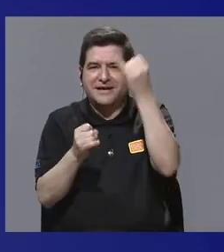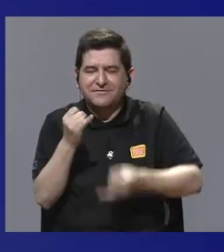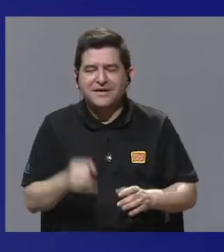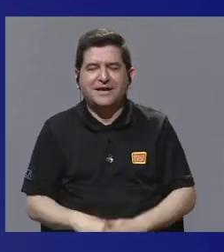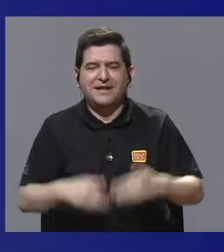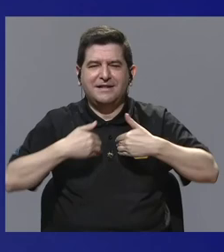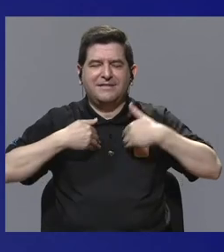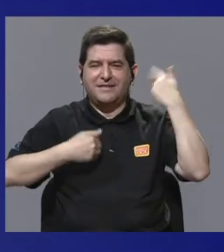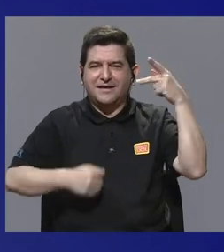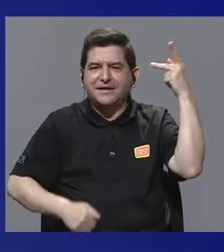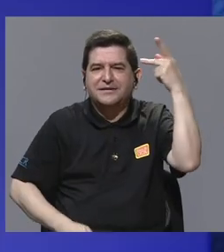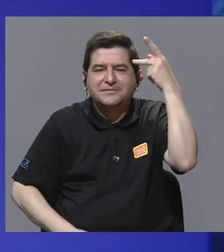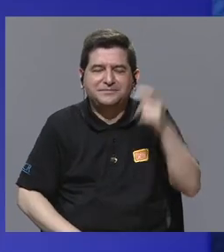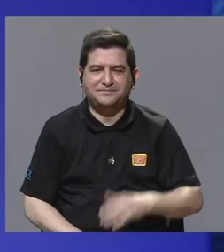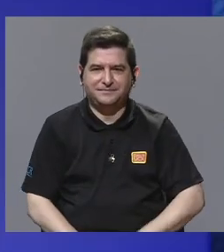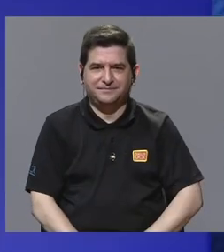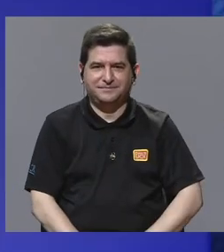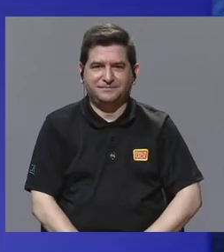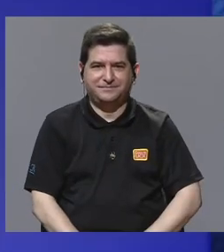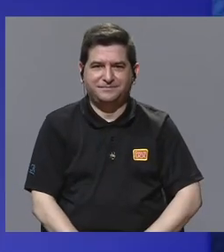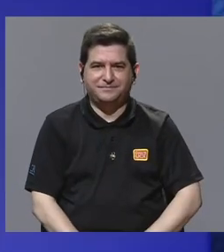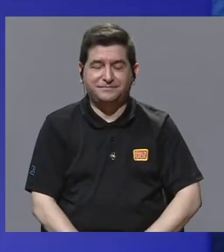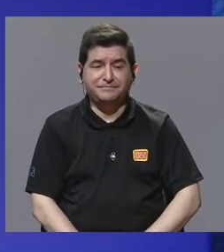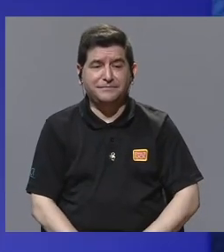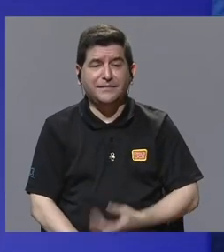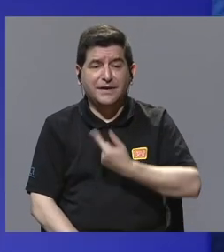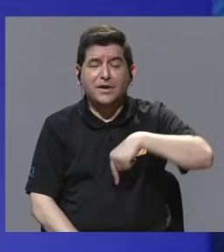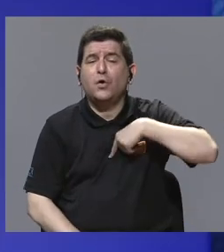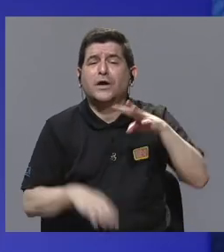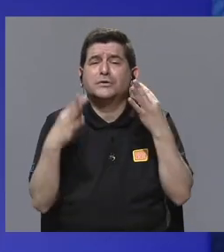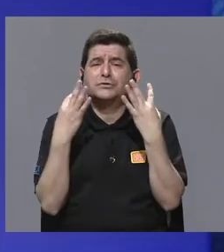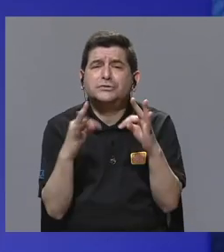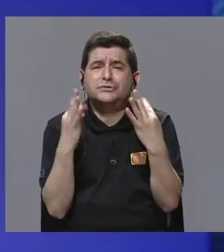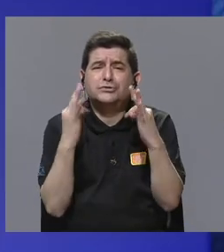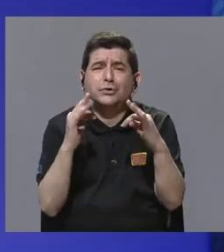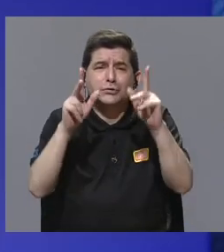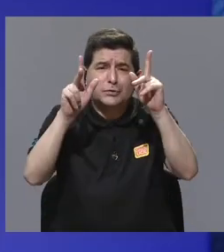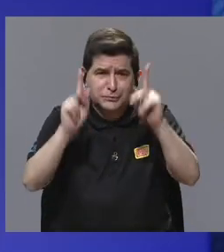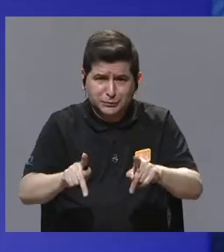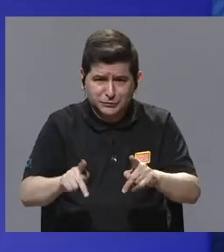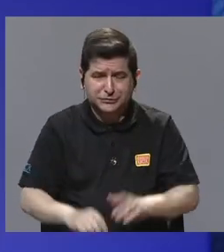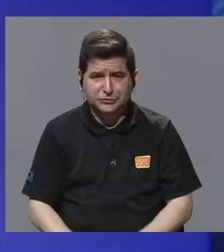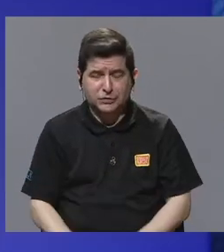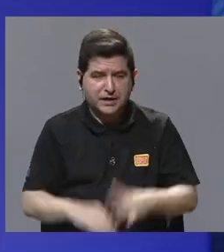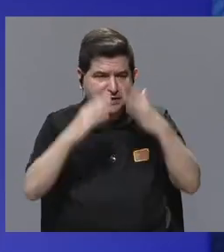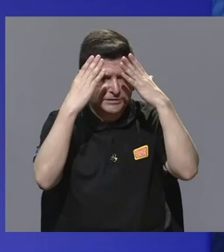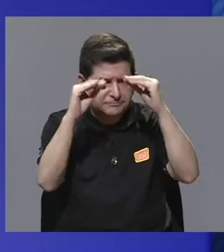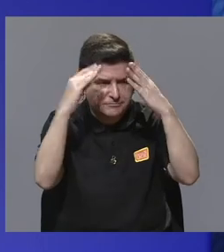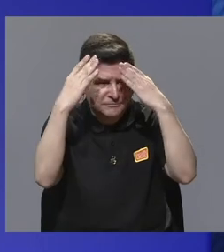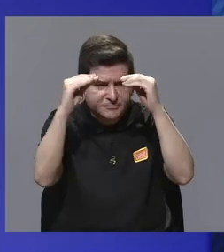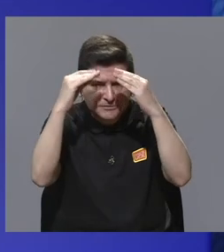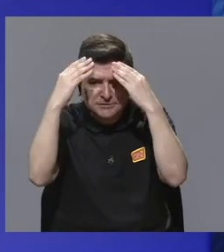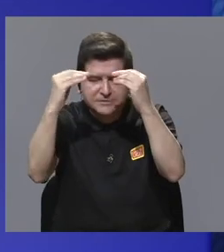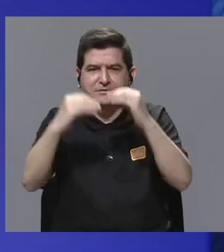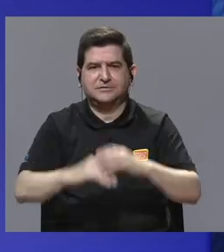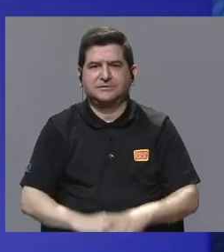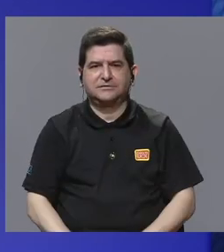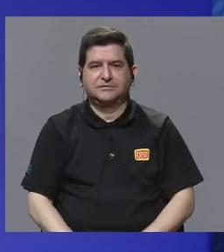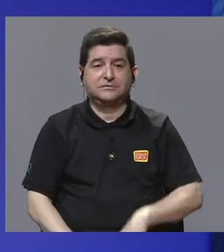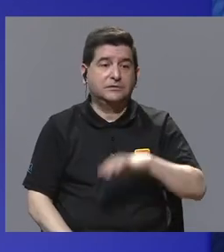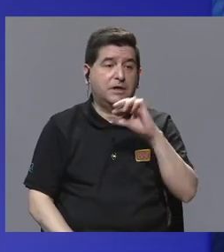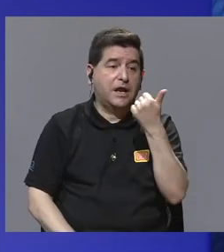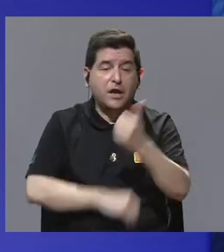sobre animales políticos. Sí, Nordi, lo que buscamos es que la gente se informe, ¿verdad?